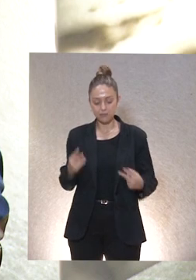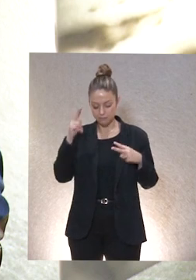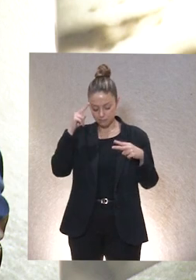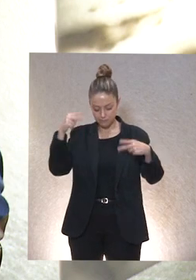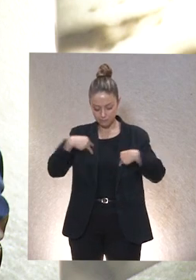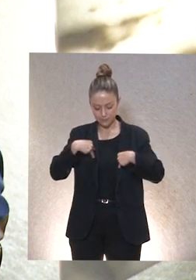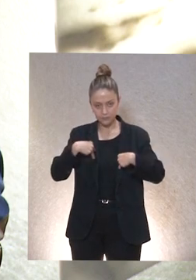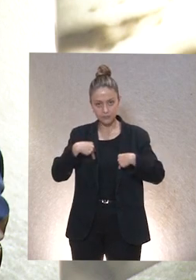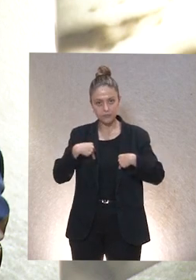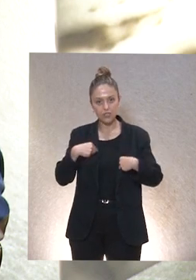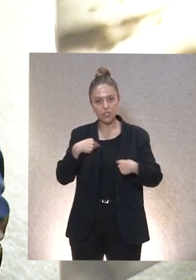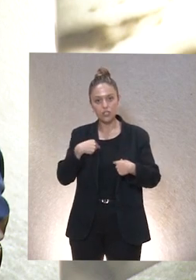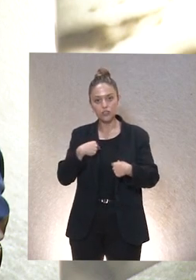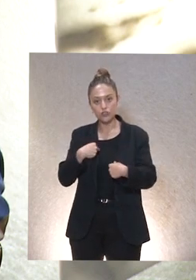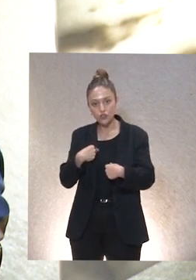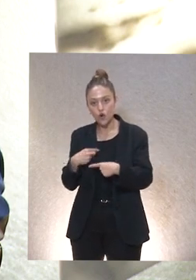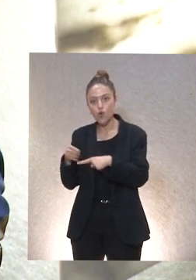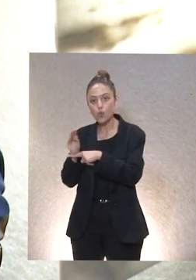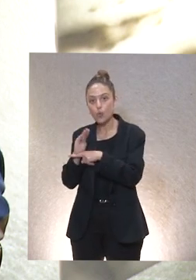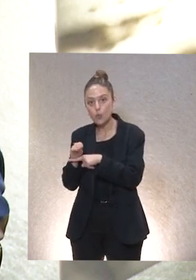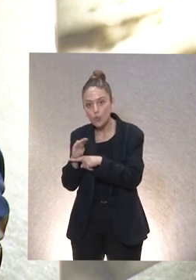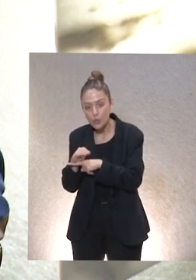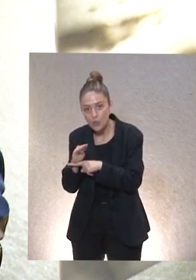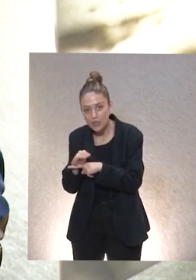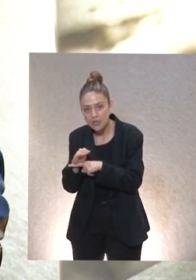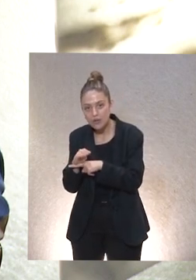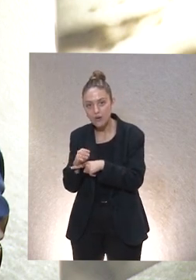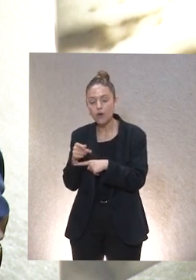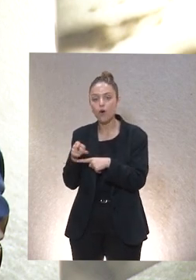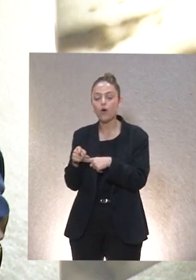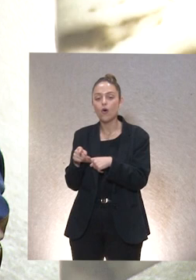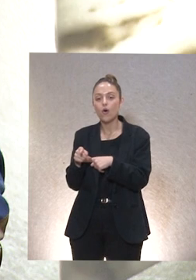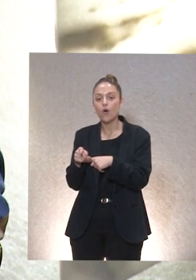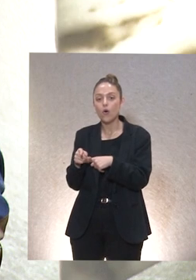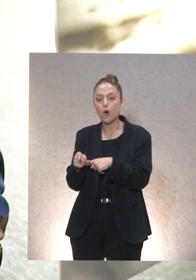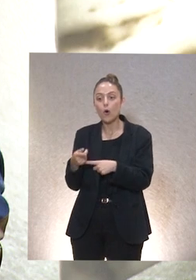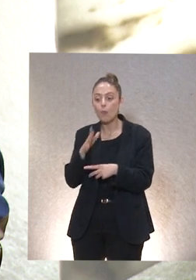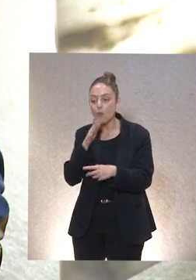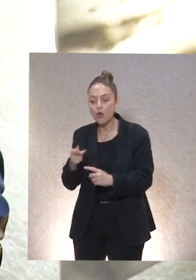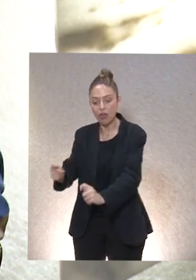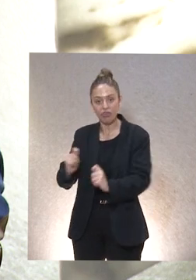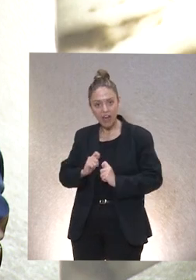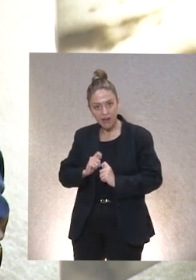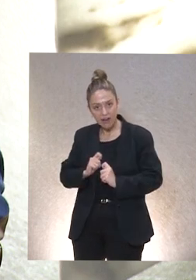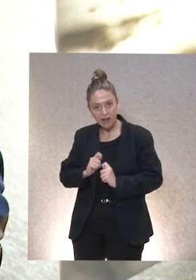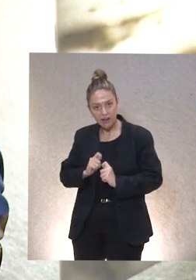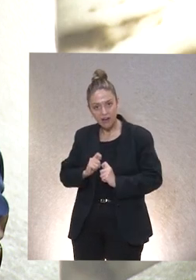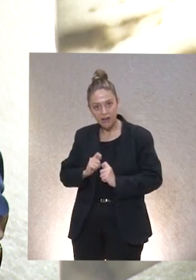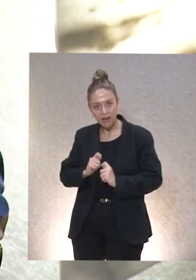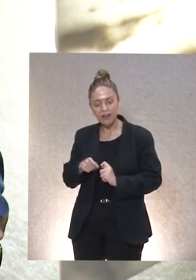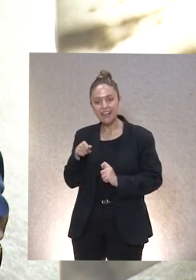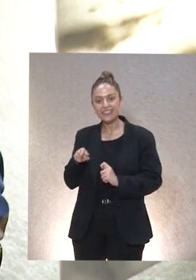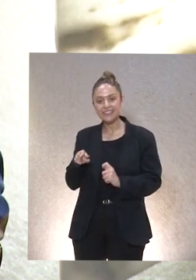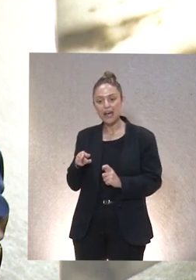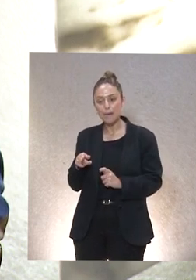y yo le cuido por eso he dicho desde la interpelación que ha recibido de esta persona pero la interpelación que me viene de esa persona es esa